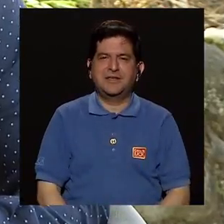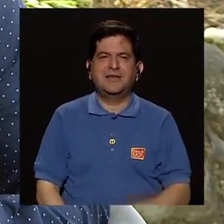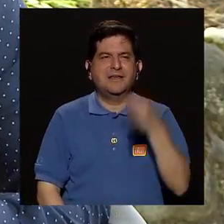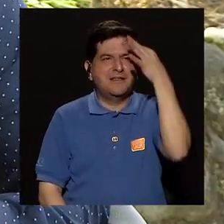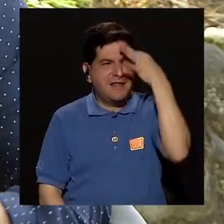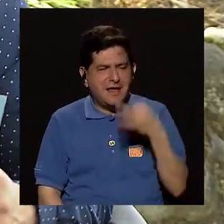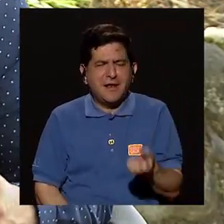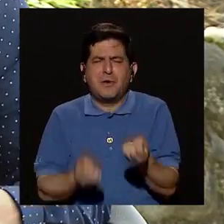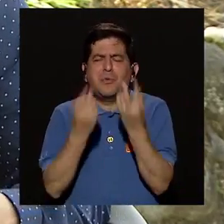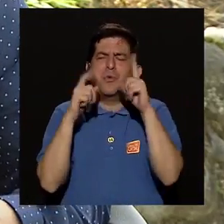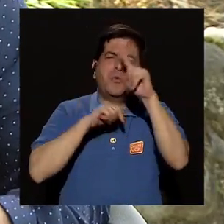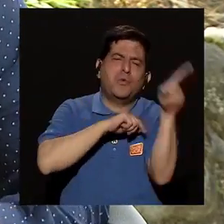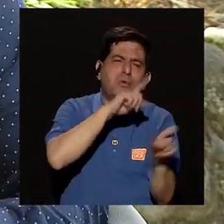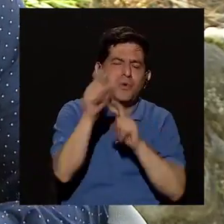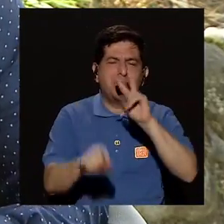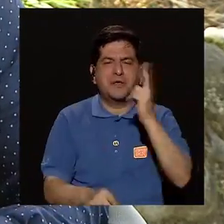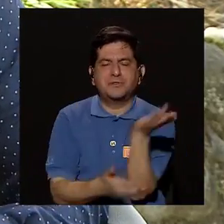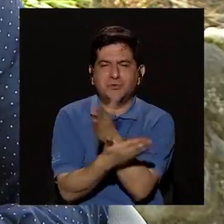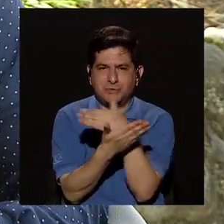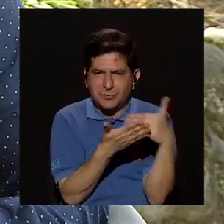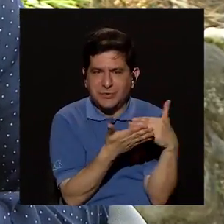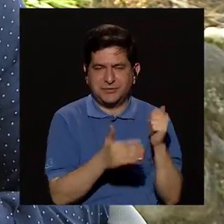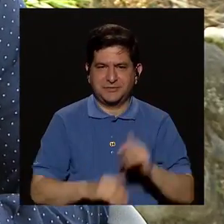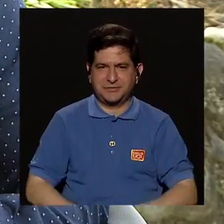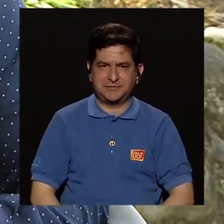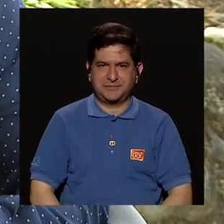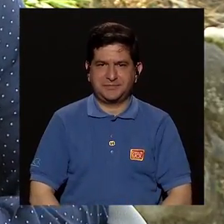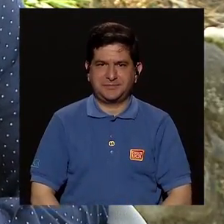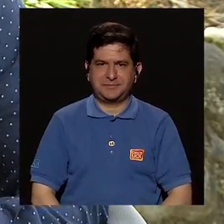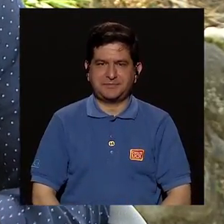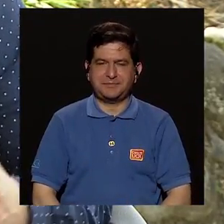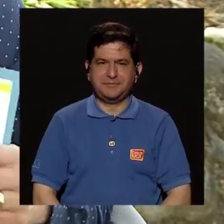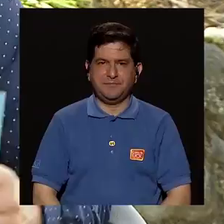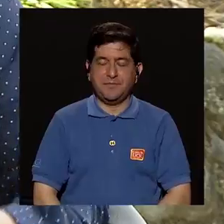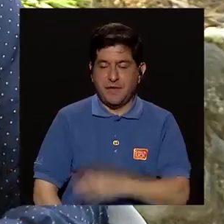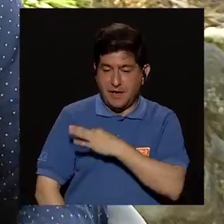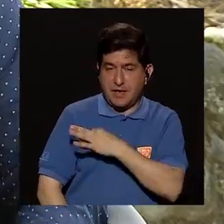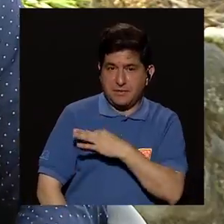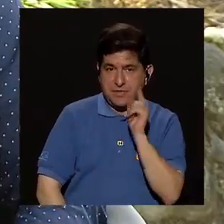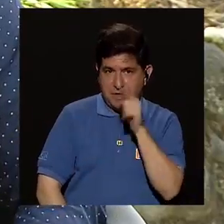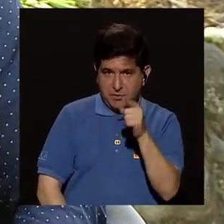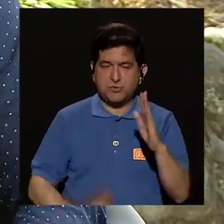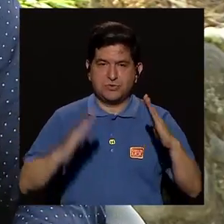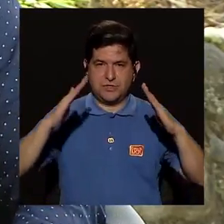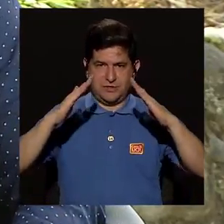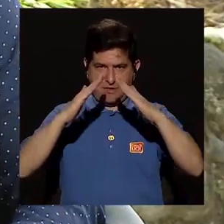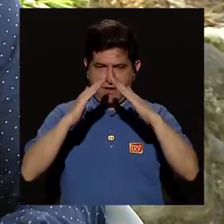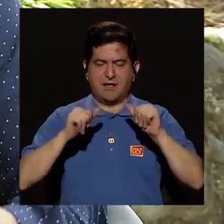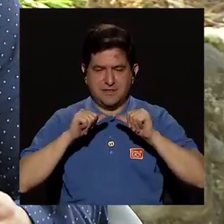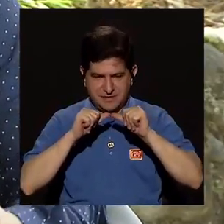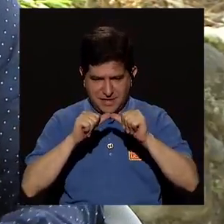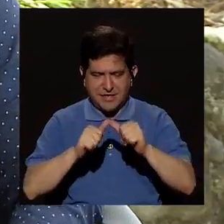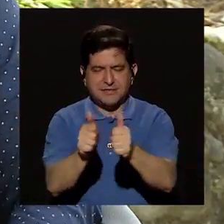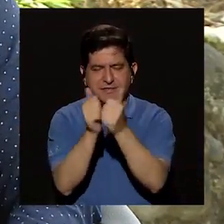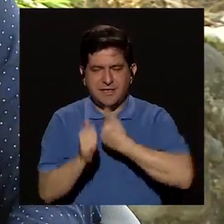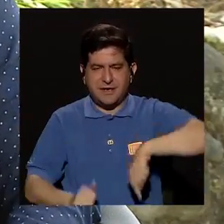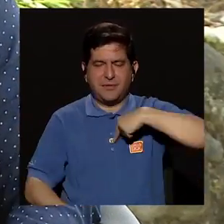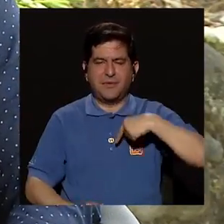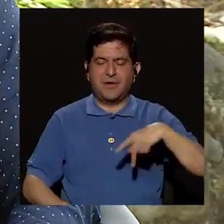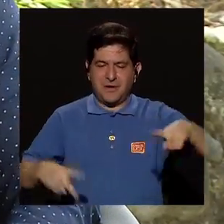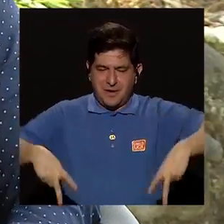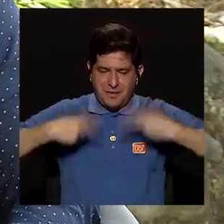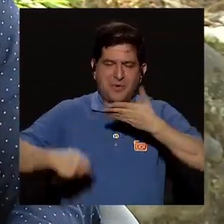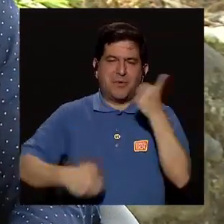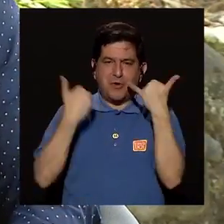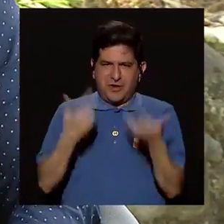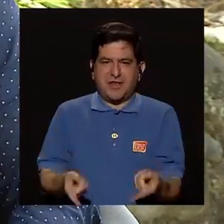Creo que quedan muchísimas preguntas para el segundo bloque y invitamos a ustedes en sus hogares a continuar con nosotros en